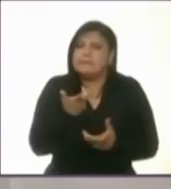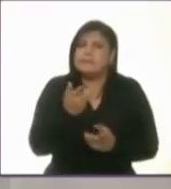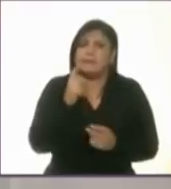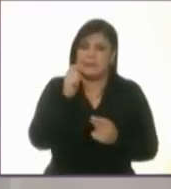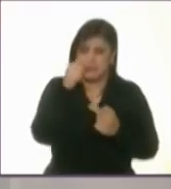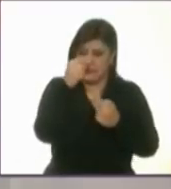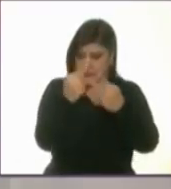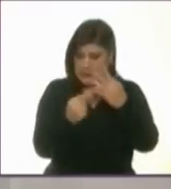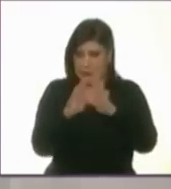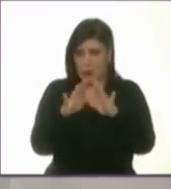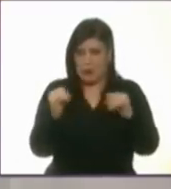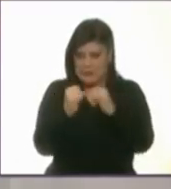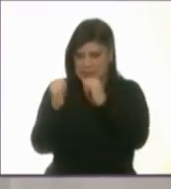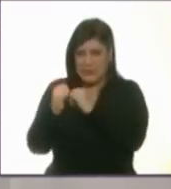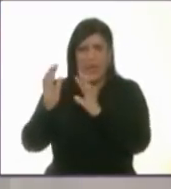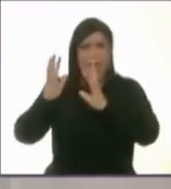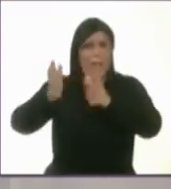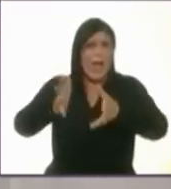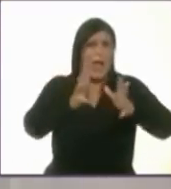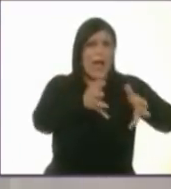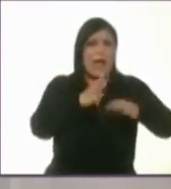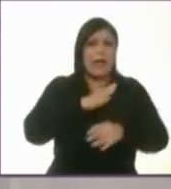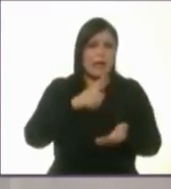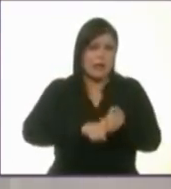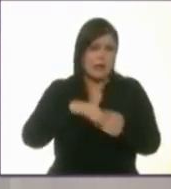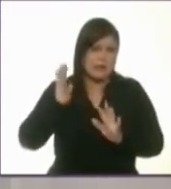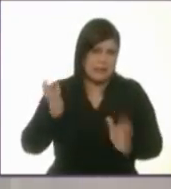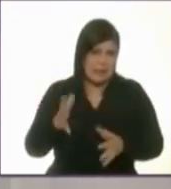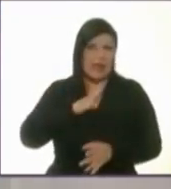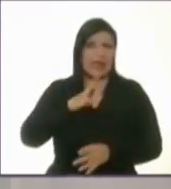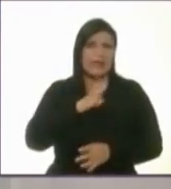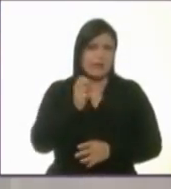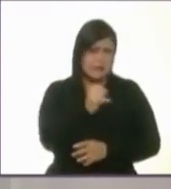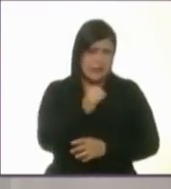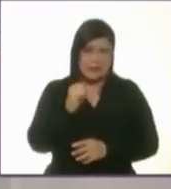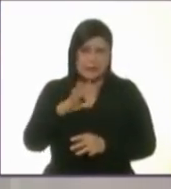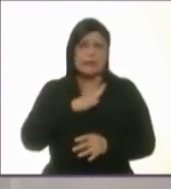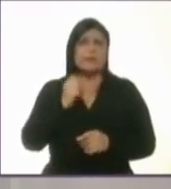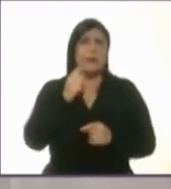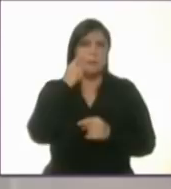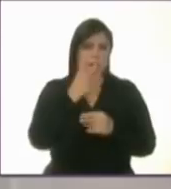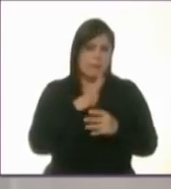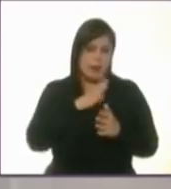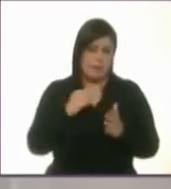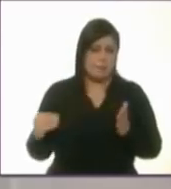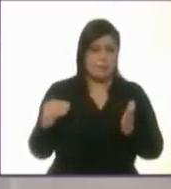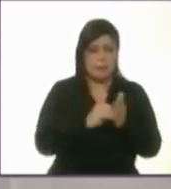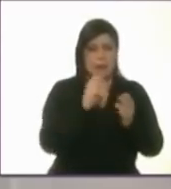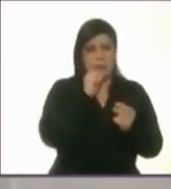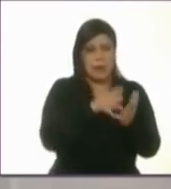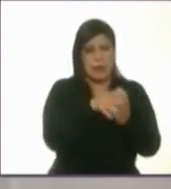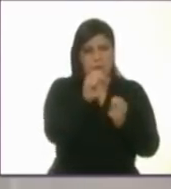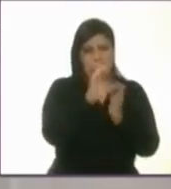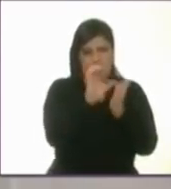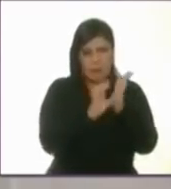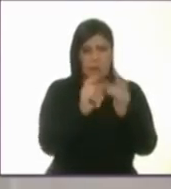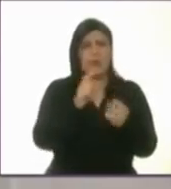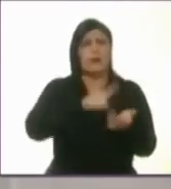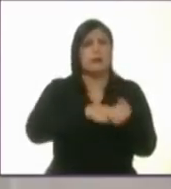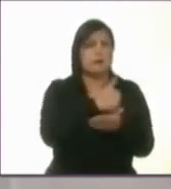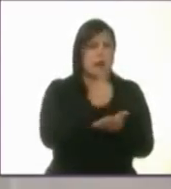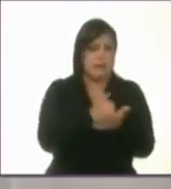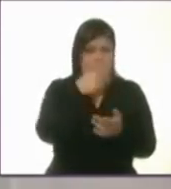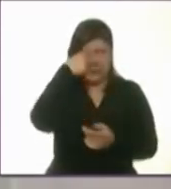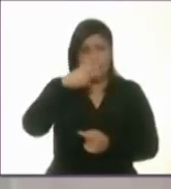instituciones ya existen, incluso se encuentran robustecidas en el texto constitucional de la Ciudad de México. ¿Qué está